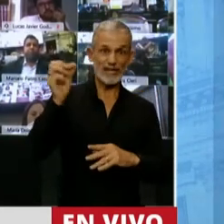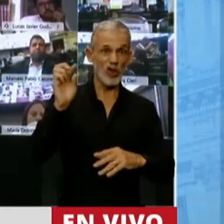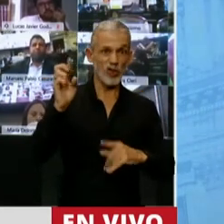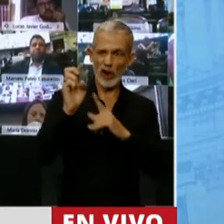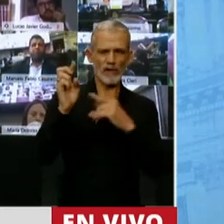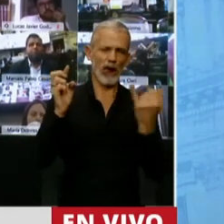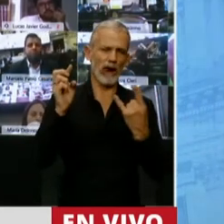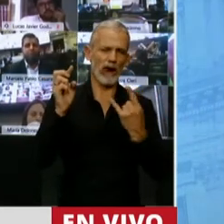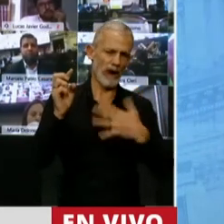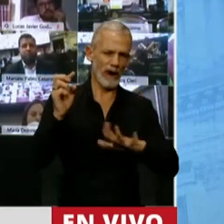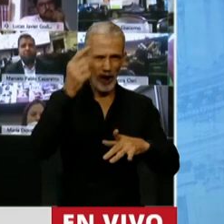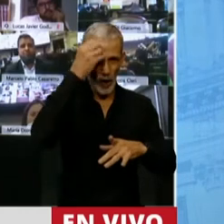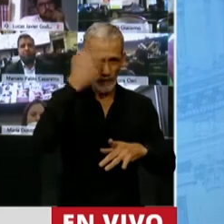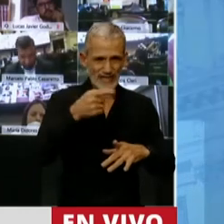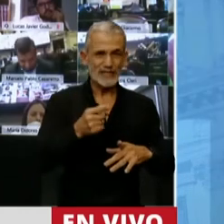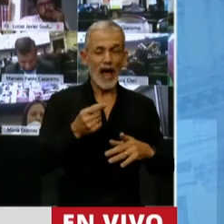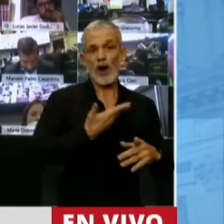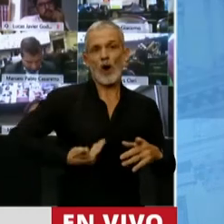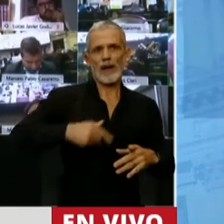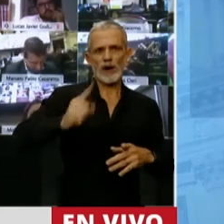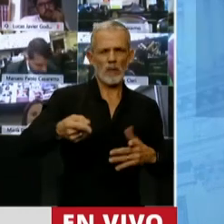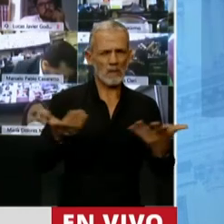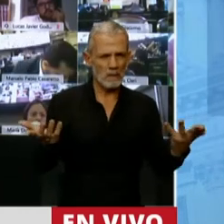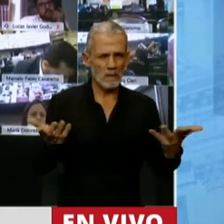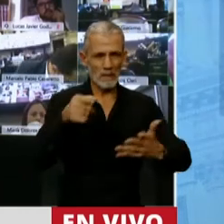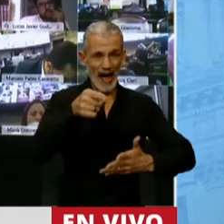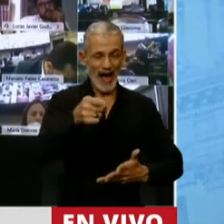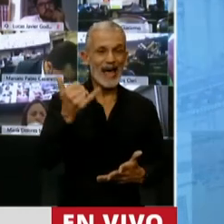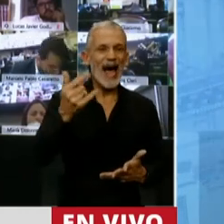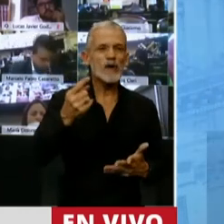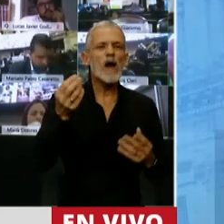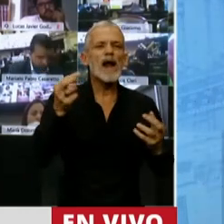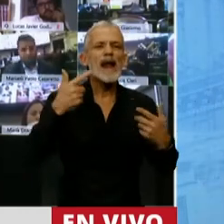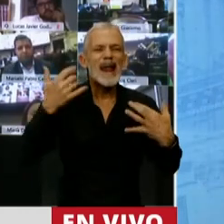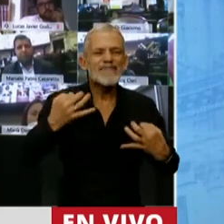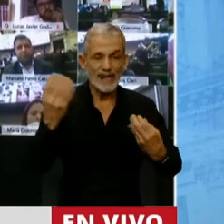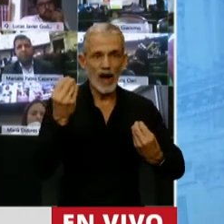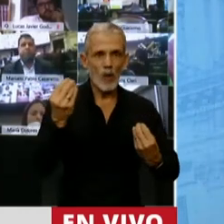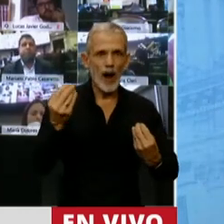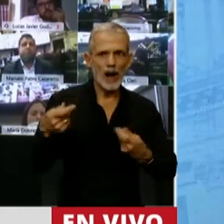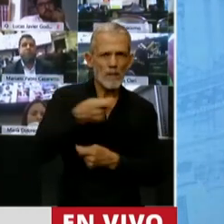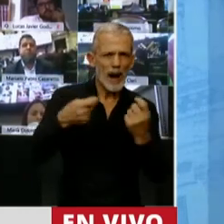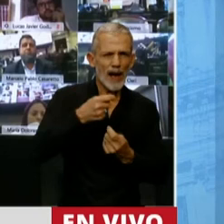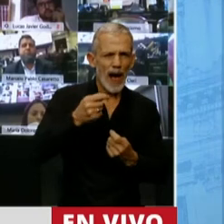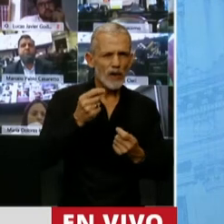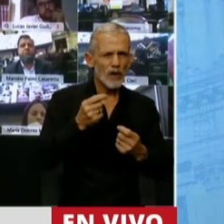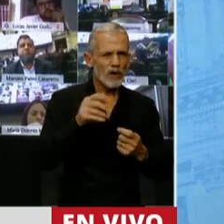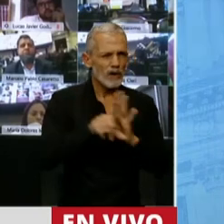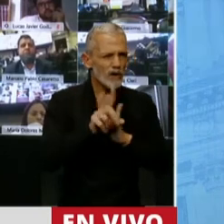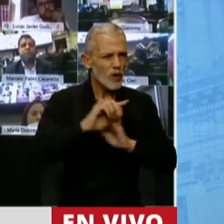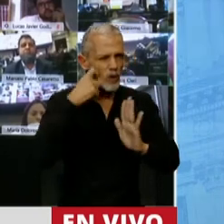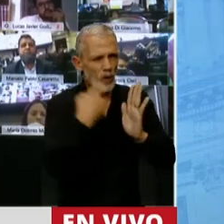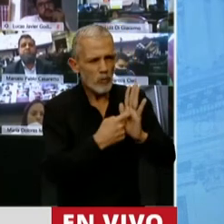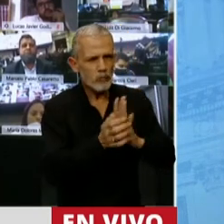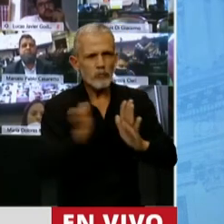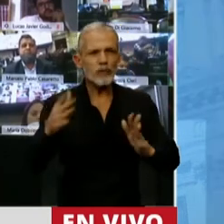del dólar que es ficticio, artificialmente fijado por el gobierno, pero por lo tanto el real sería el que fija en los mercados paralelos. Por lo tanto, lo que hay que hacer